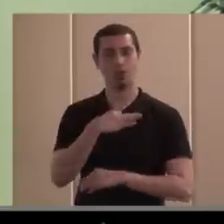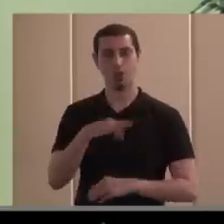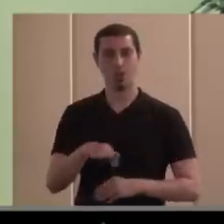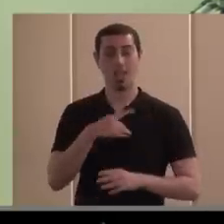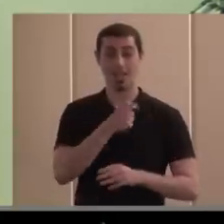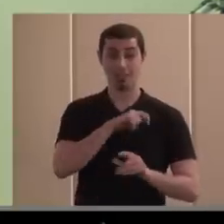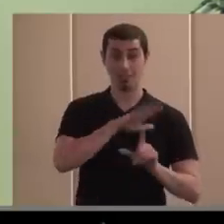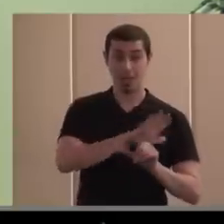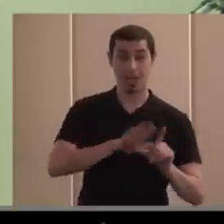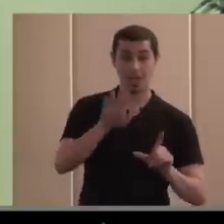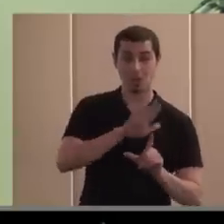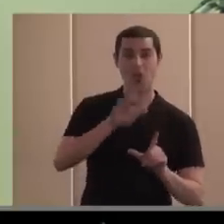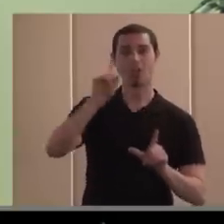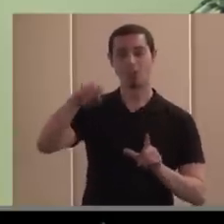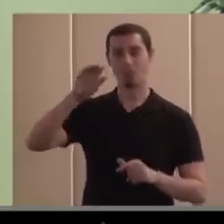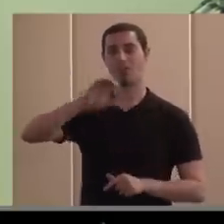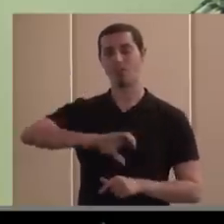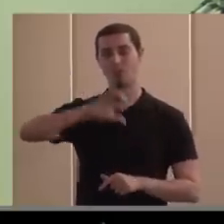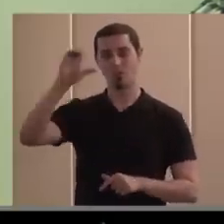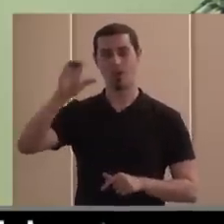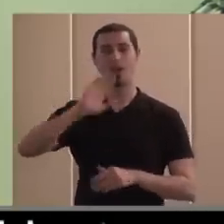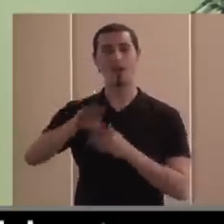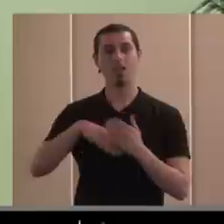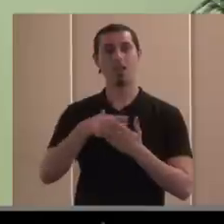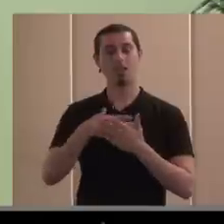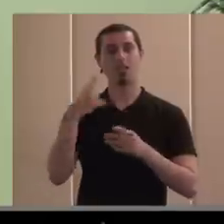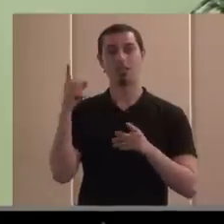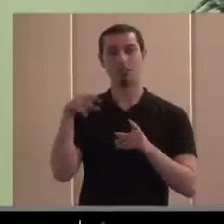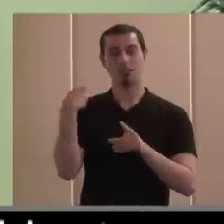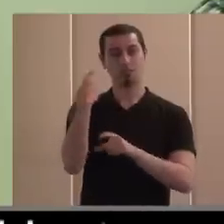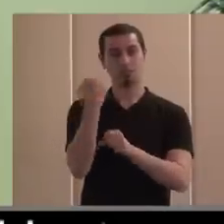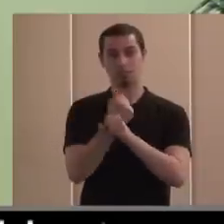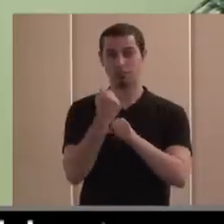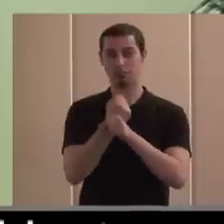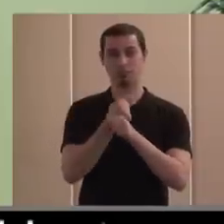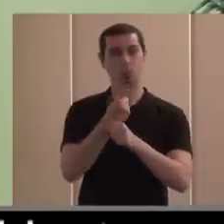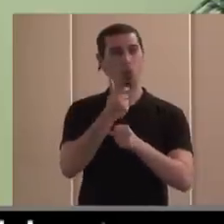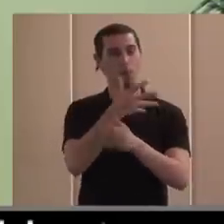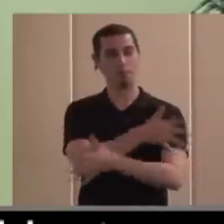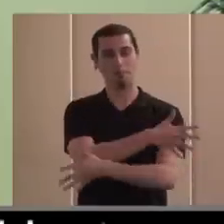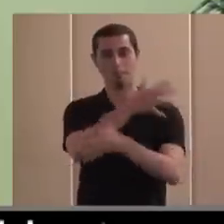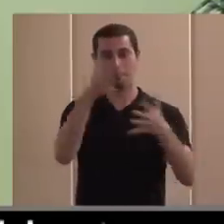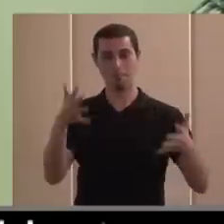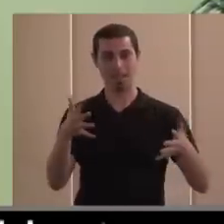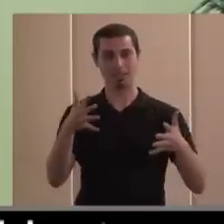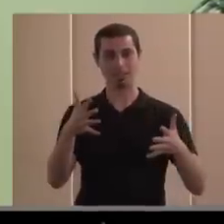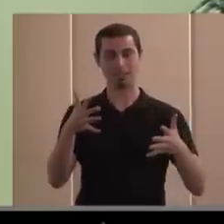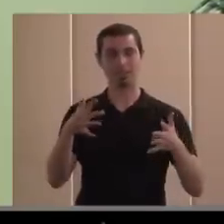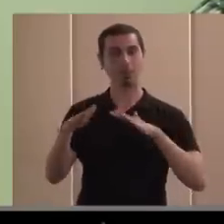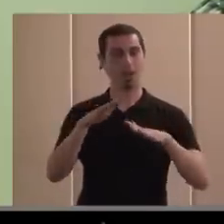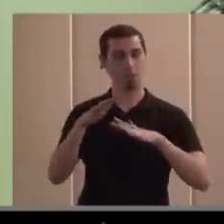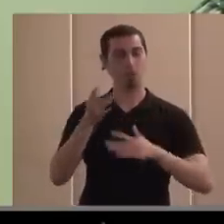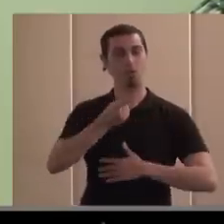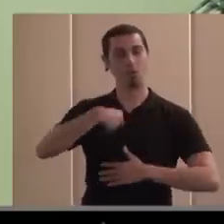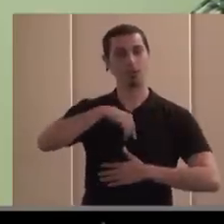nivel español como europeo y ahora mismo pues incluso se está trabajando en lo que es la ampliación del radio de acción de este modelo empresarial